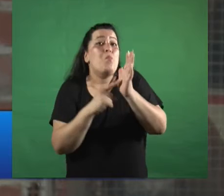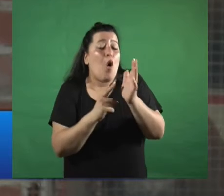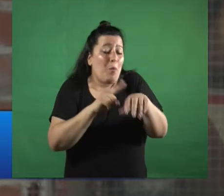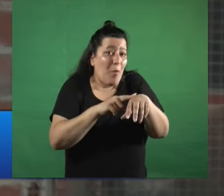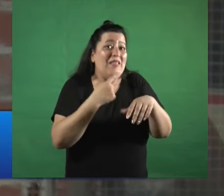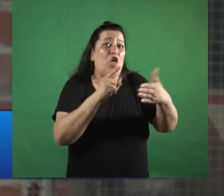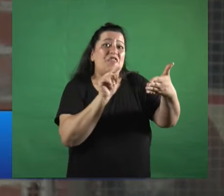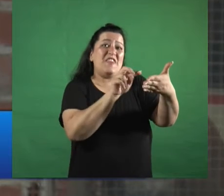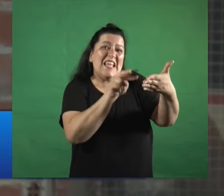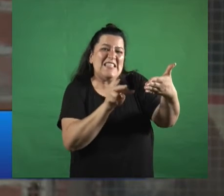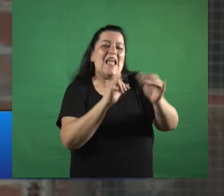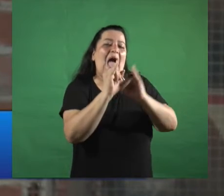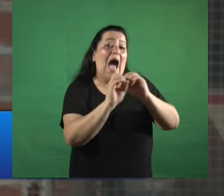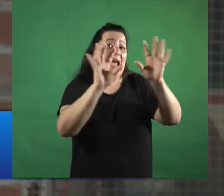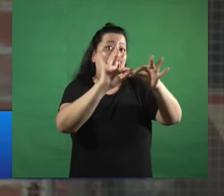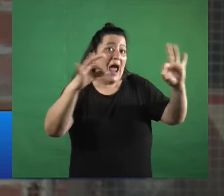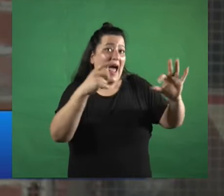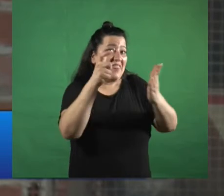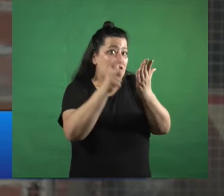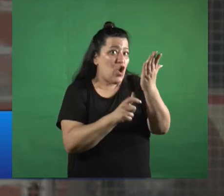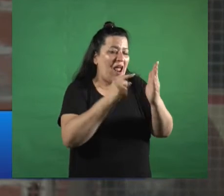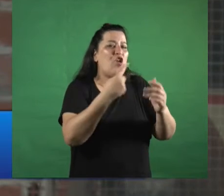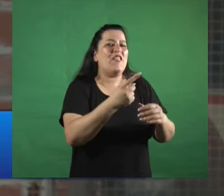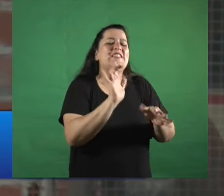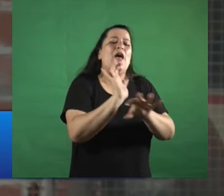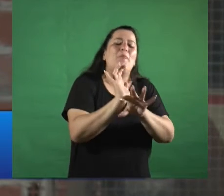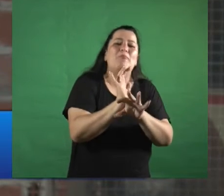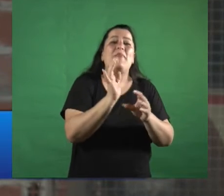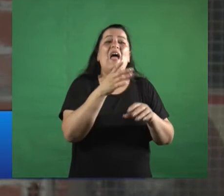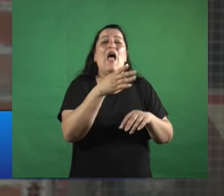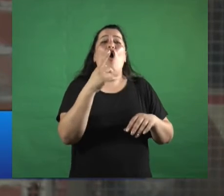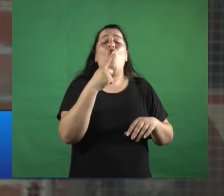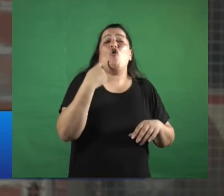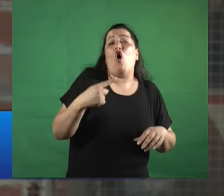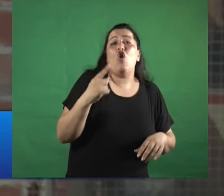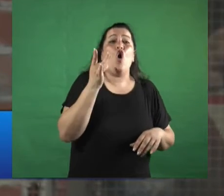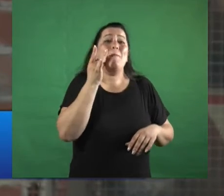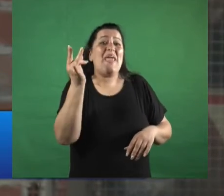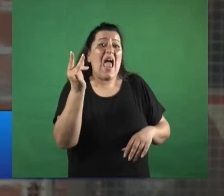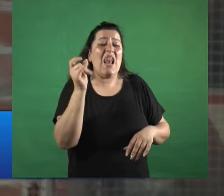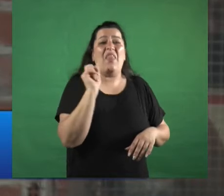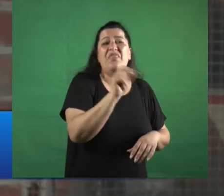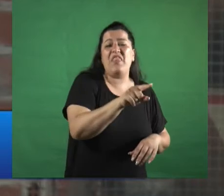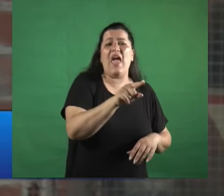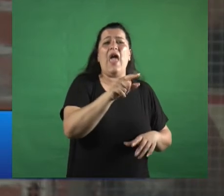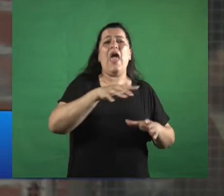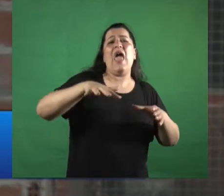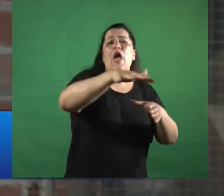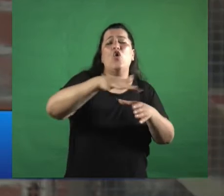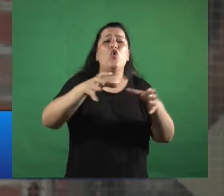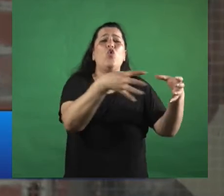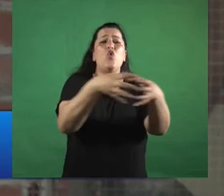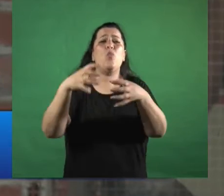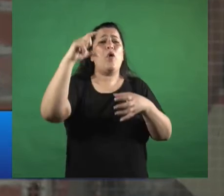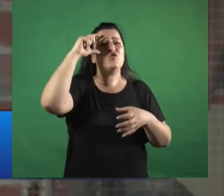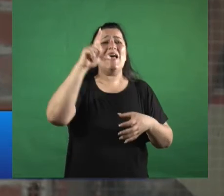una aclaración y dice dígase del color de piel de determinados grupos étnicos ¿no?